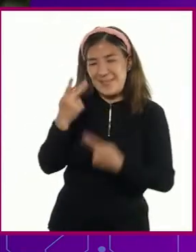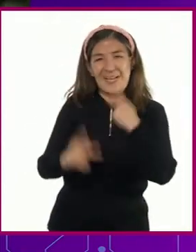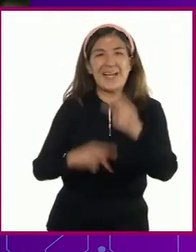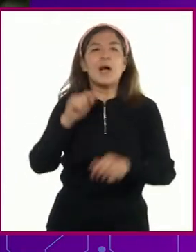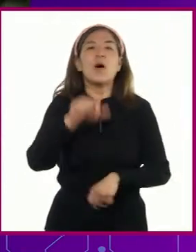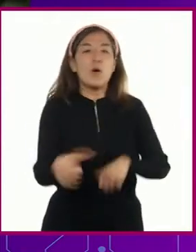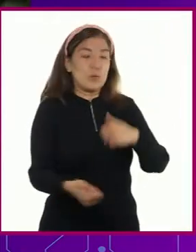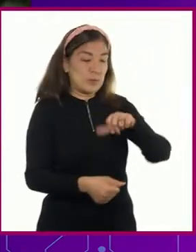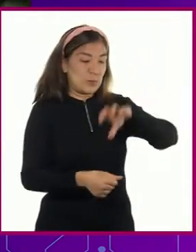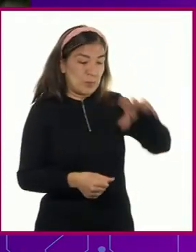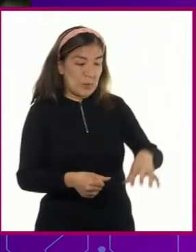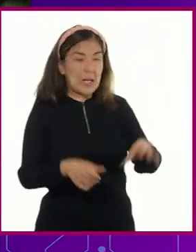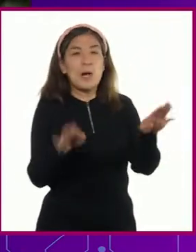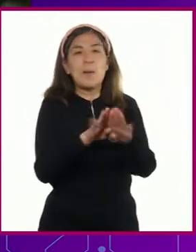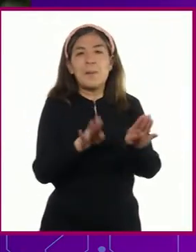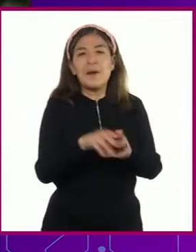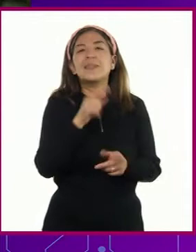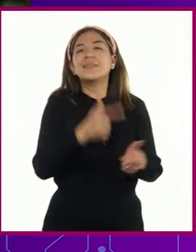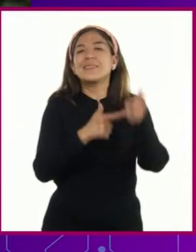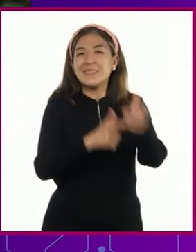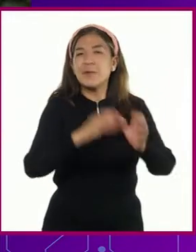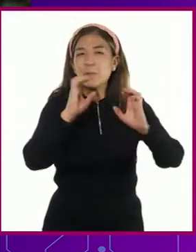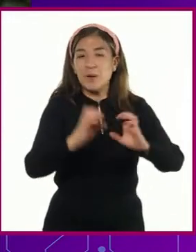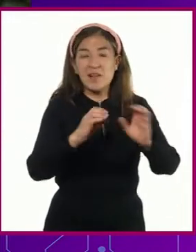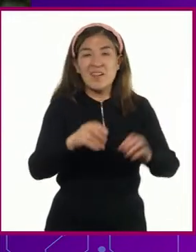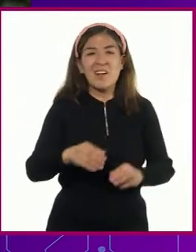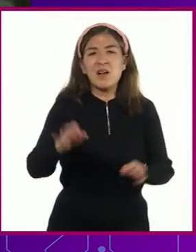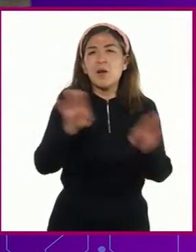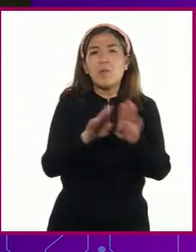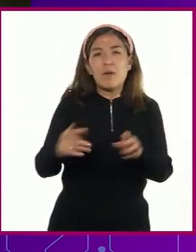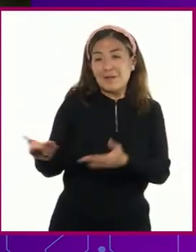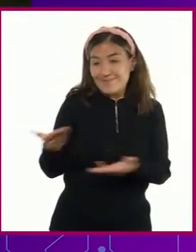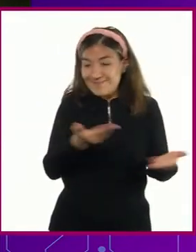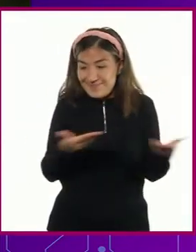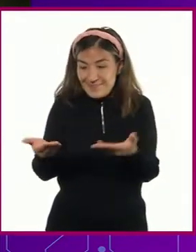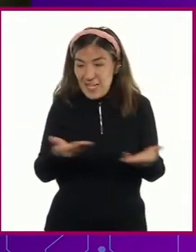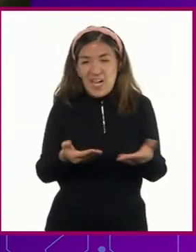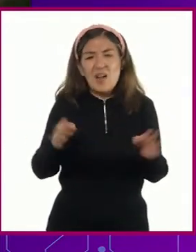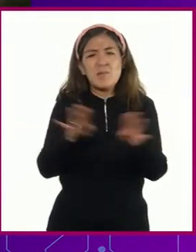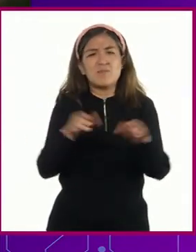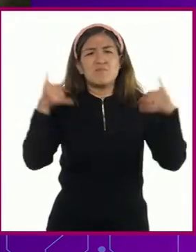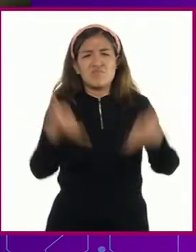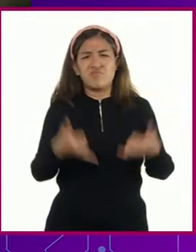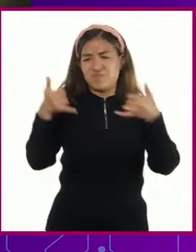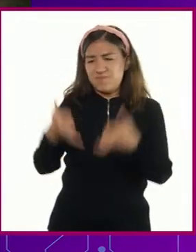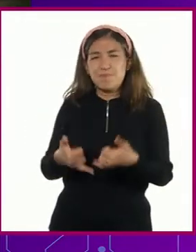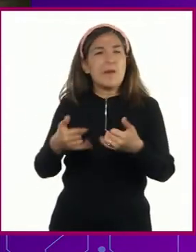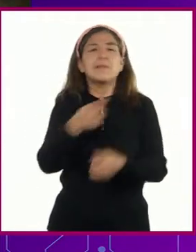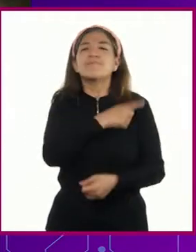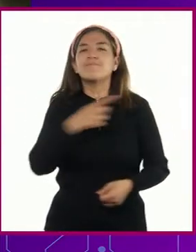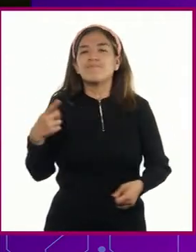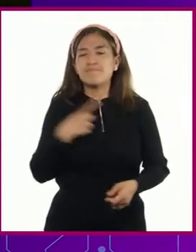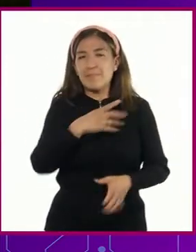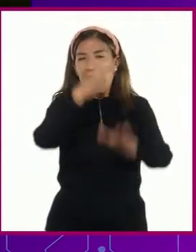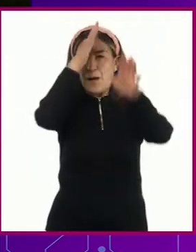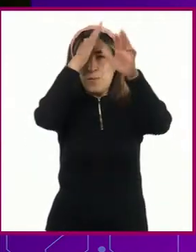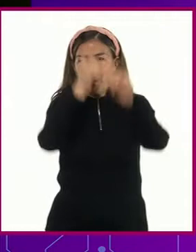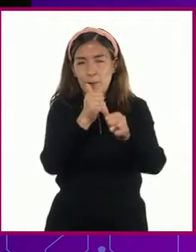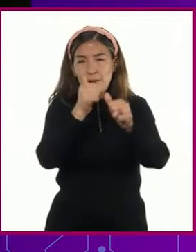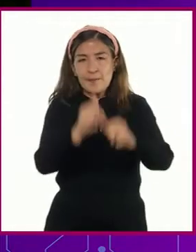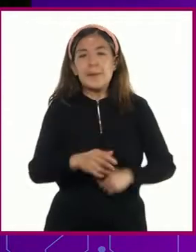y otra, la producción de conservas y nadie quiere ceder, se tiene que establecer un acuerdo, es decir,